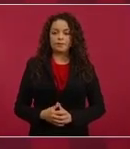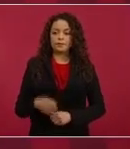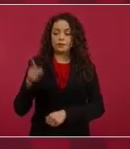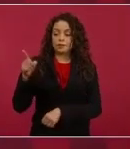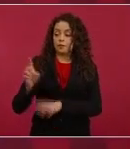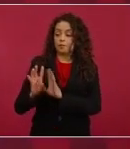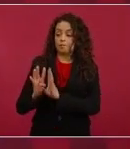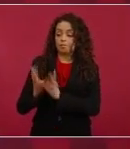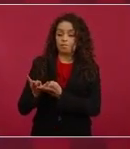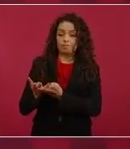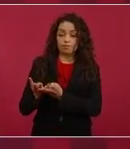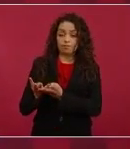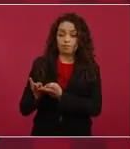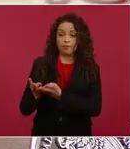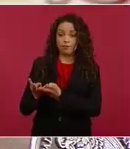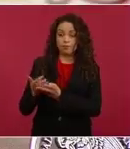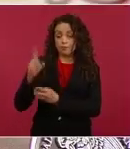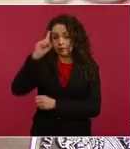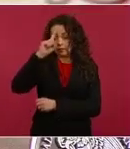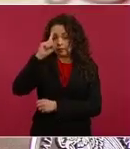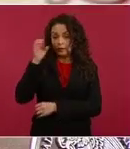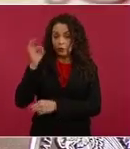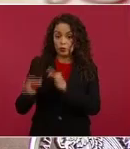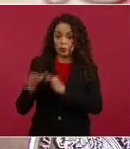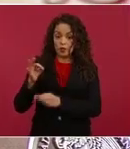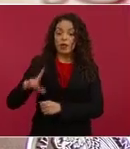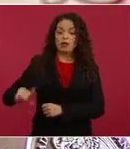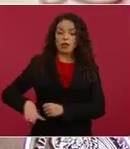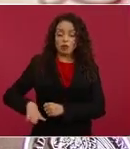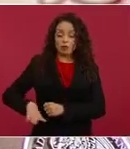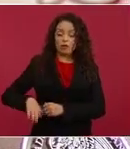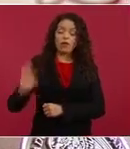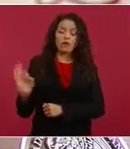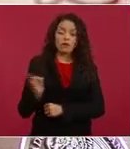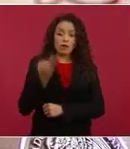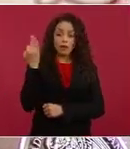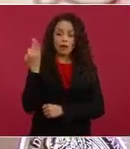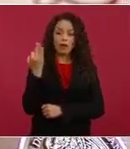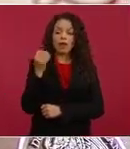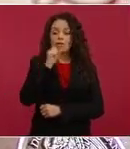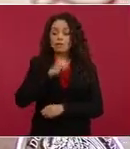Jurídica del Gobierno Federal como a la Fiscalía.